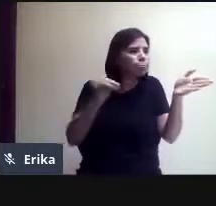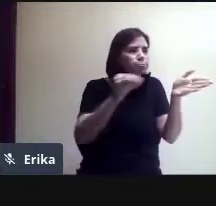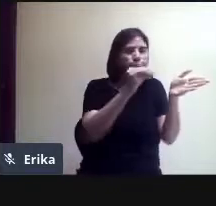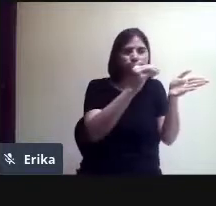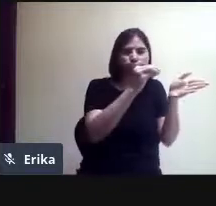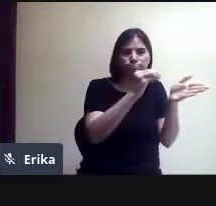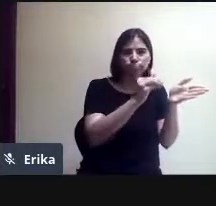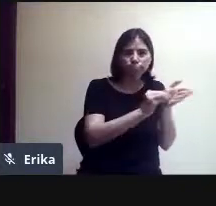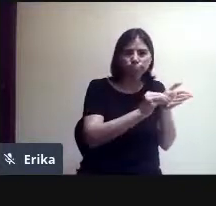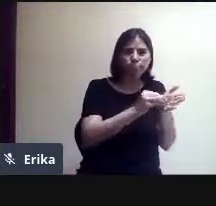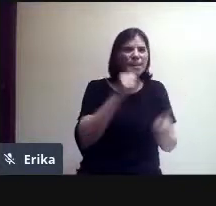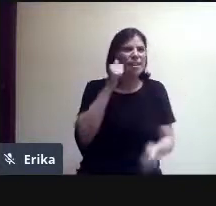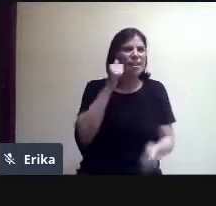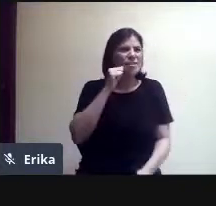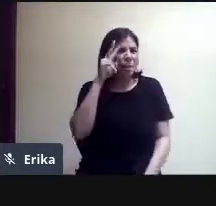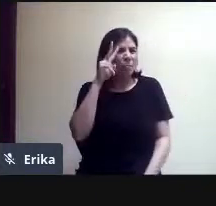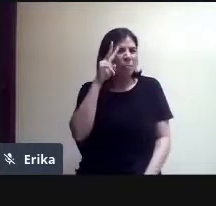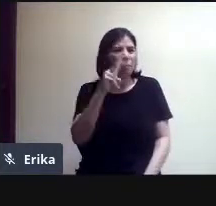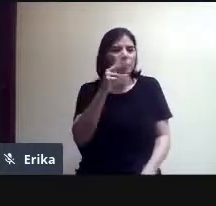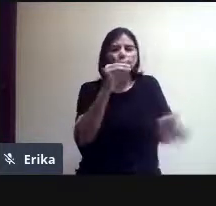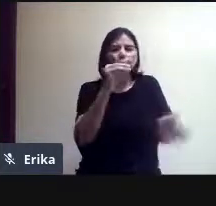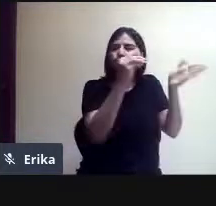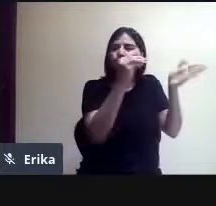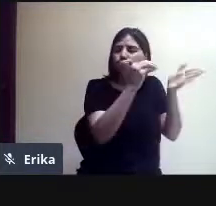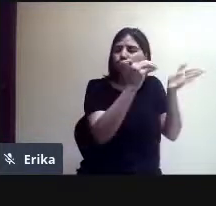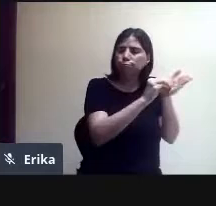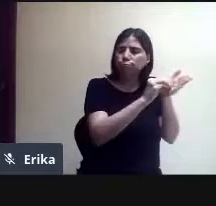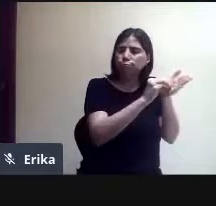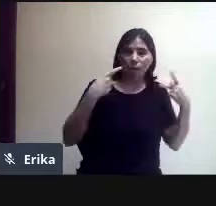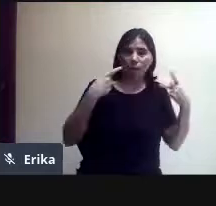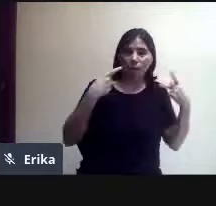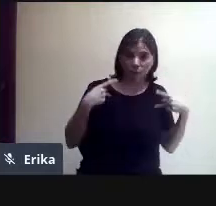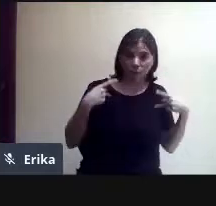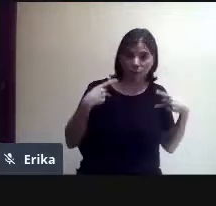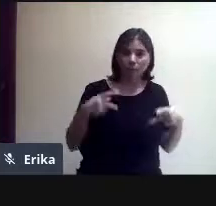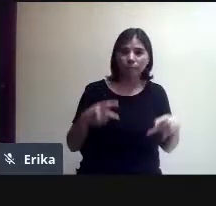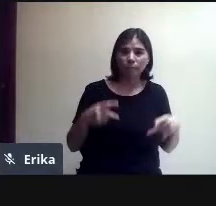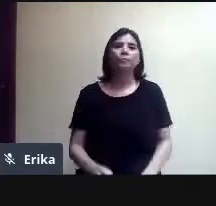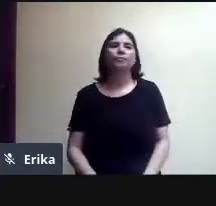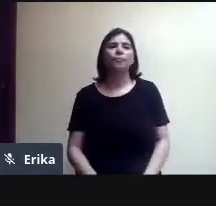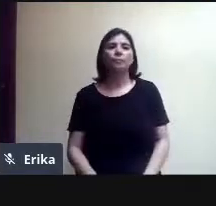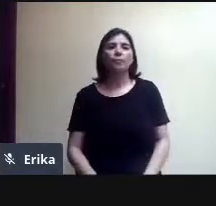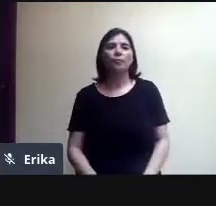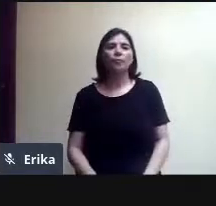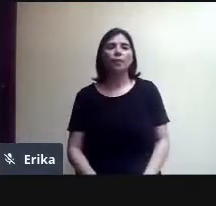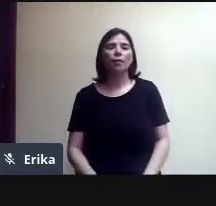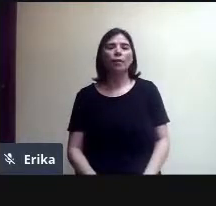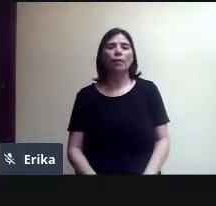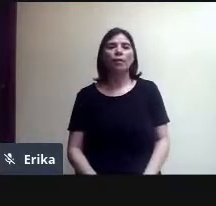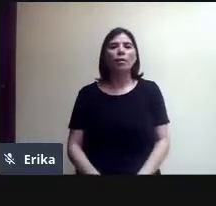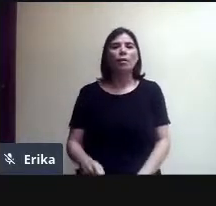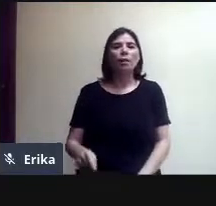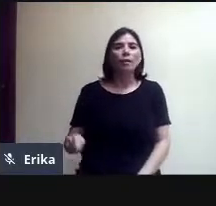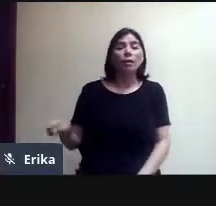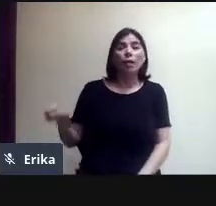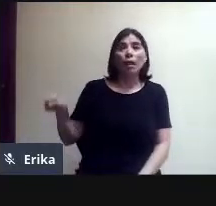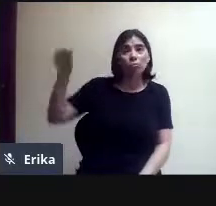fijamos con esa tachuelita al participante. Y aquí del lado superior derecho tenemos